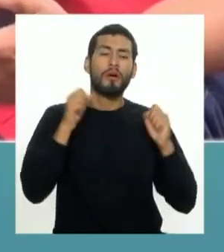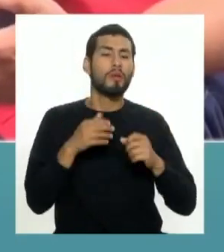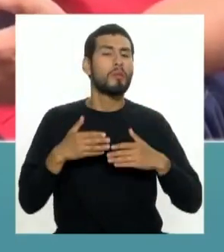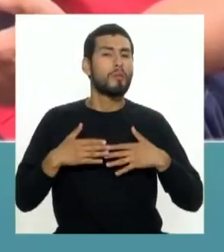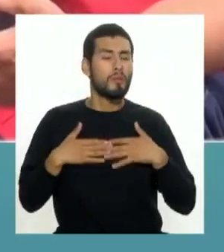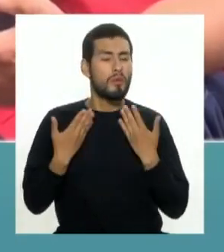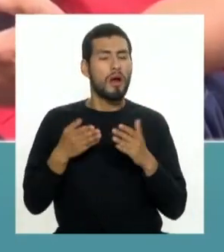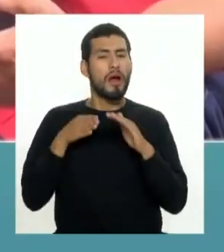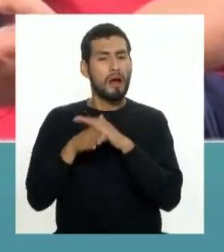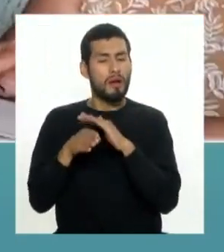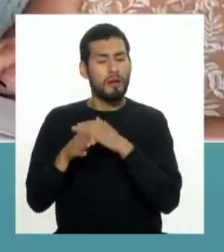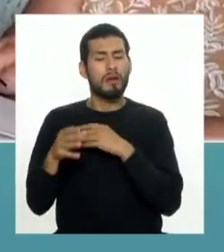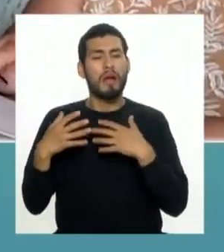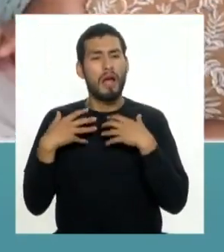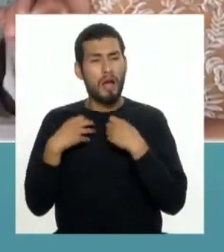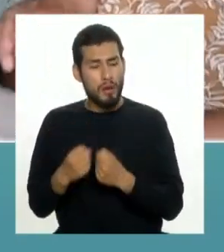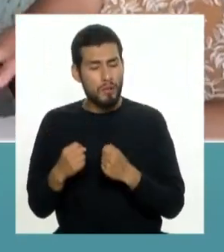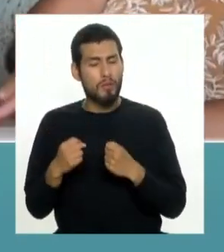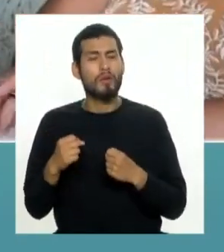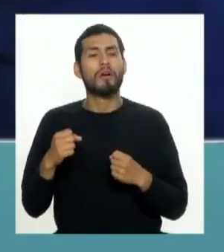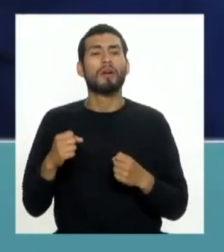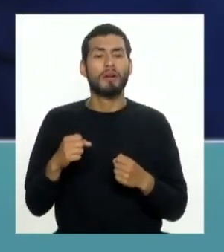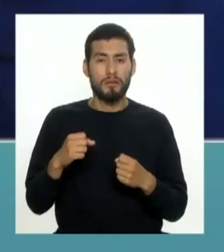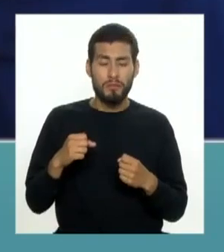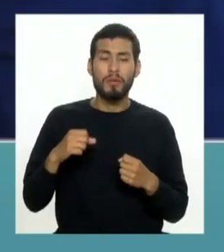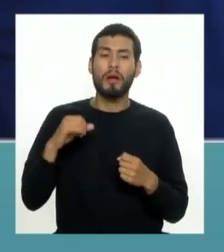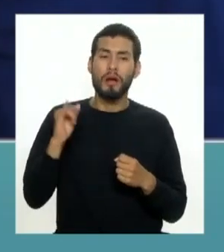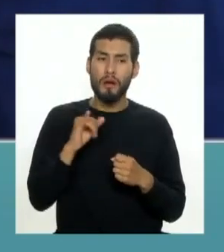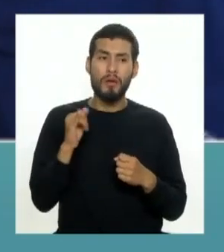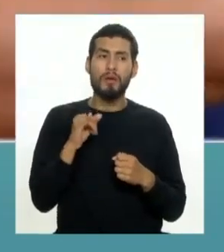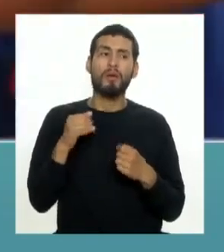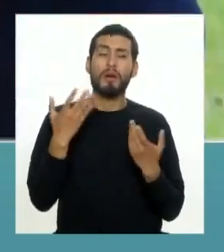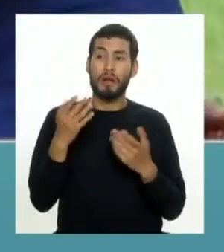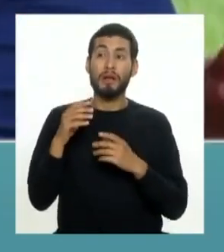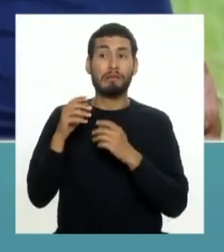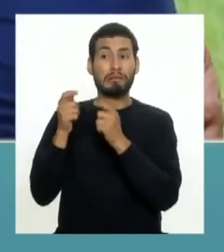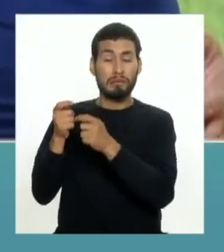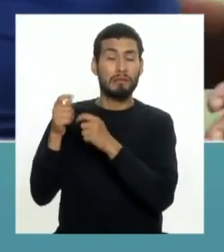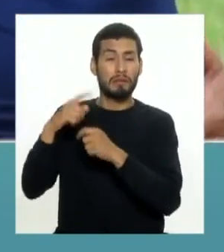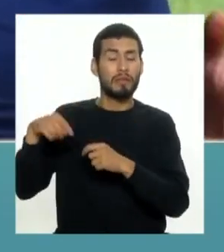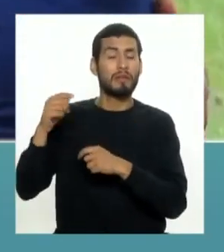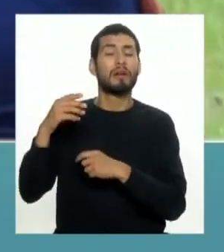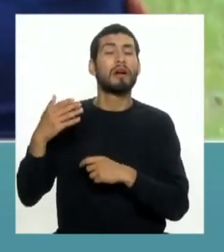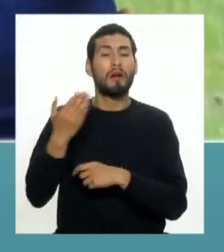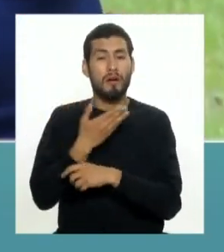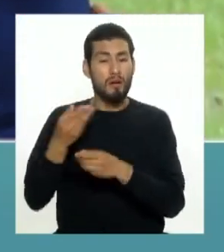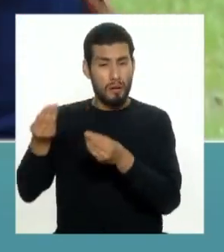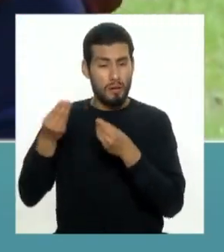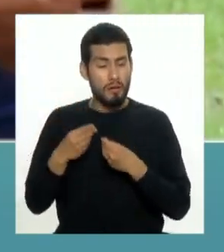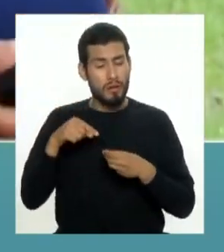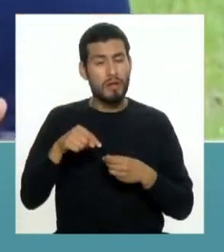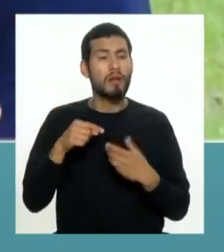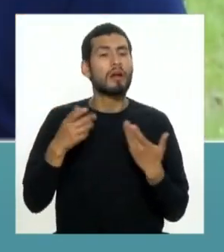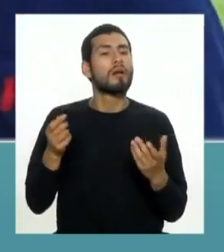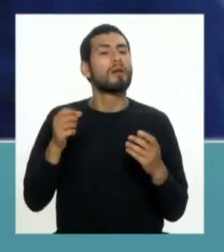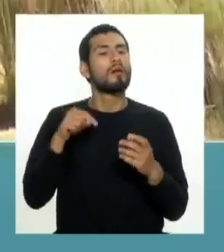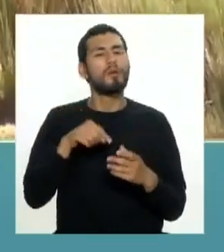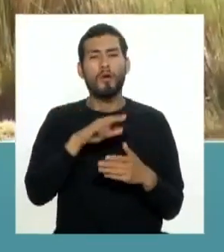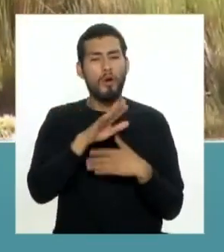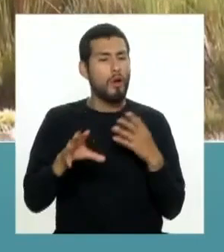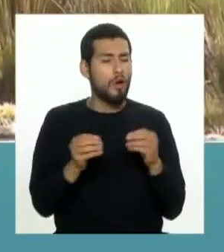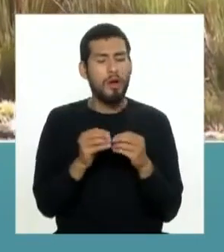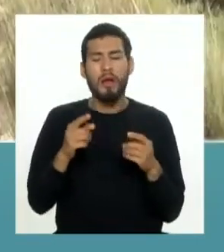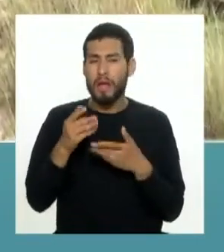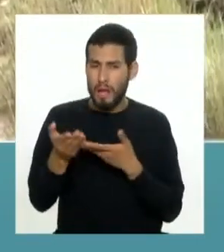permita acceder al servicio de salud también presionar un poco el Estado y a los establecimientos para que su niño reciba niño o niña reciba todo el